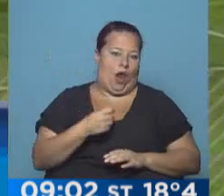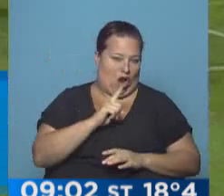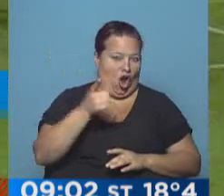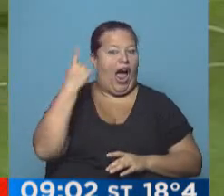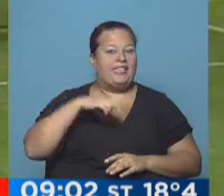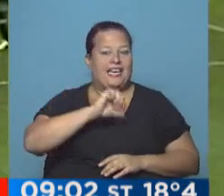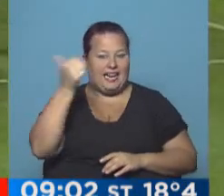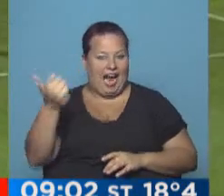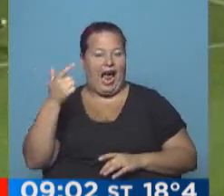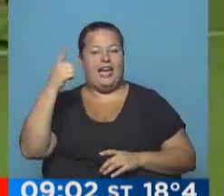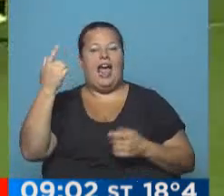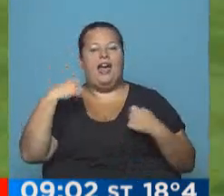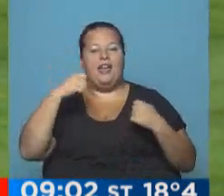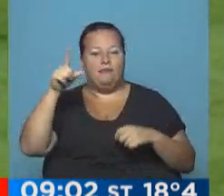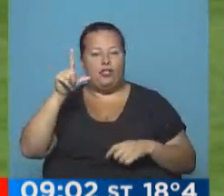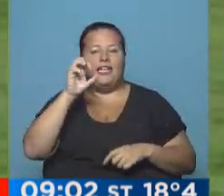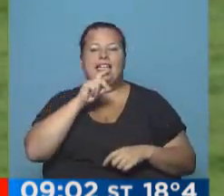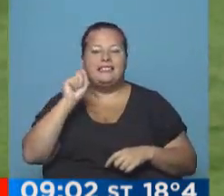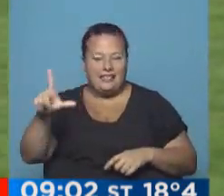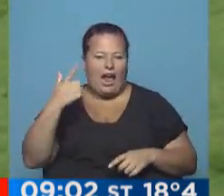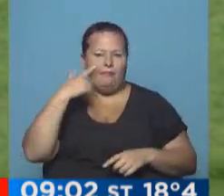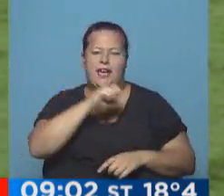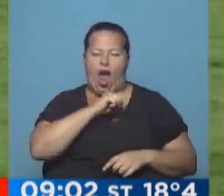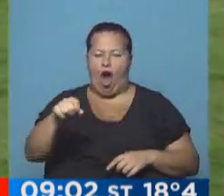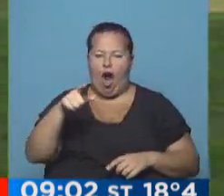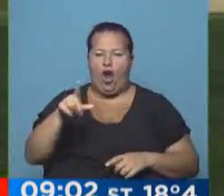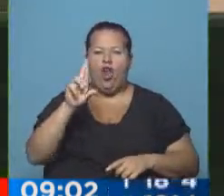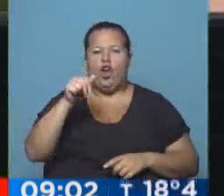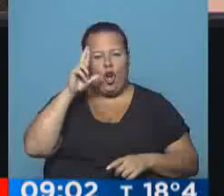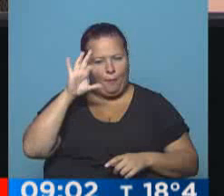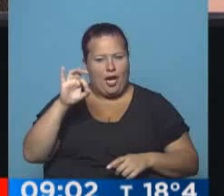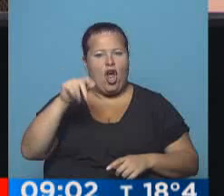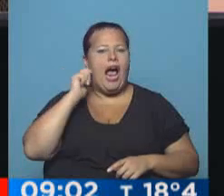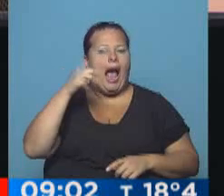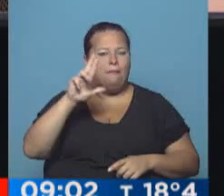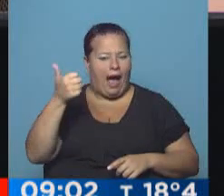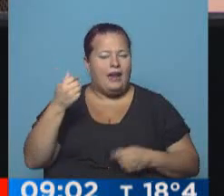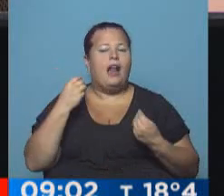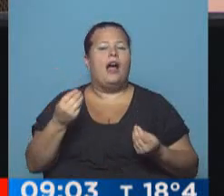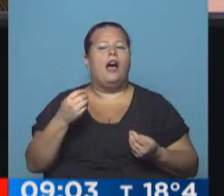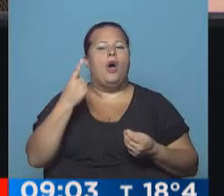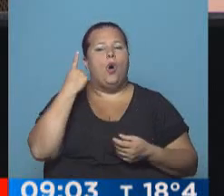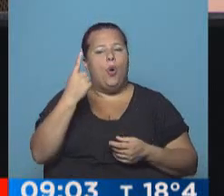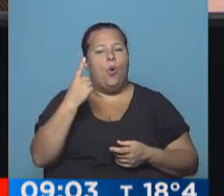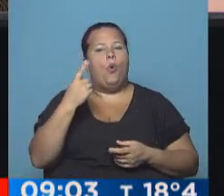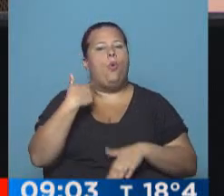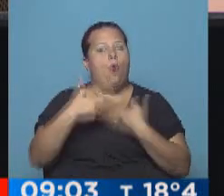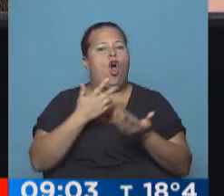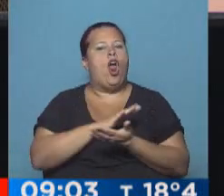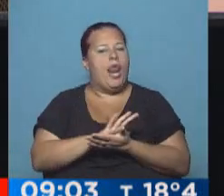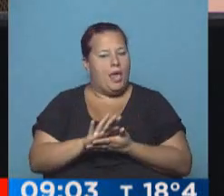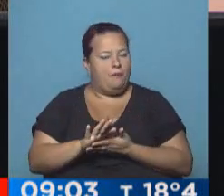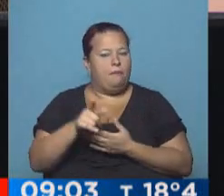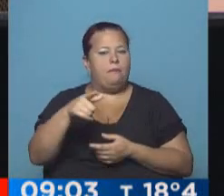Ayer ganó su partido ante Sporting Cristal por este mismo grupo, veíamos el golazo de Romero Gamarra, con una particularidad, hubo un fair play que